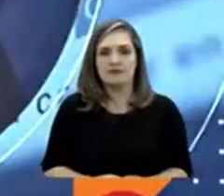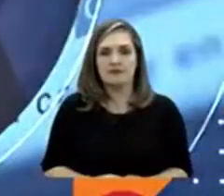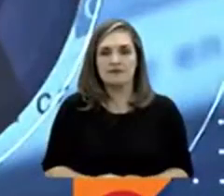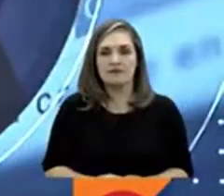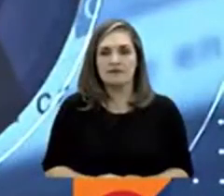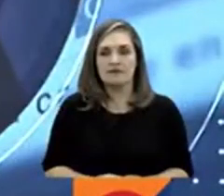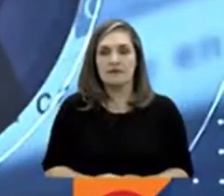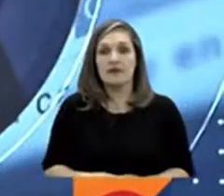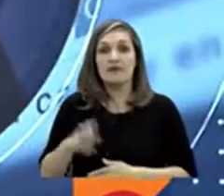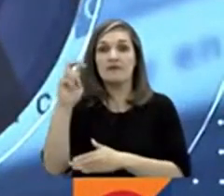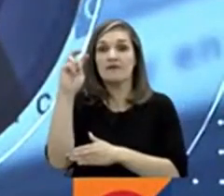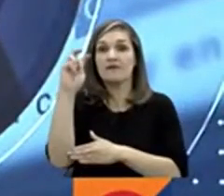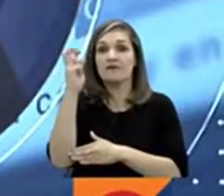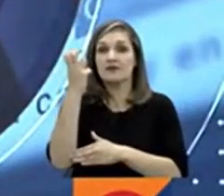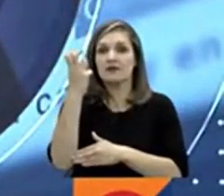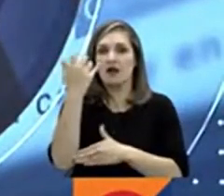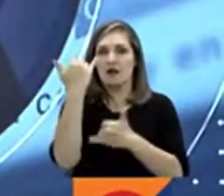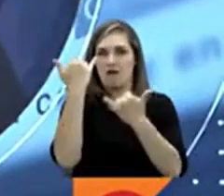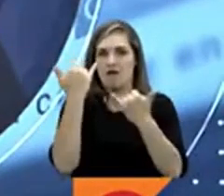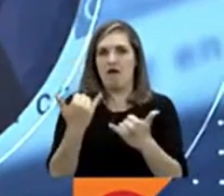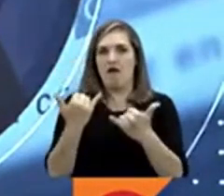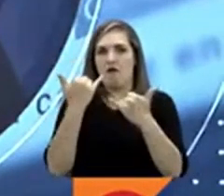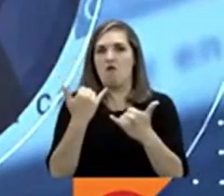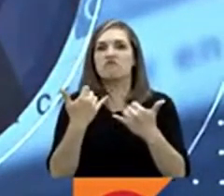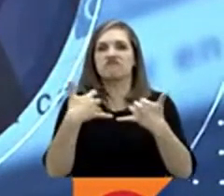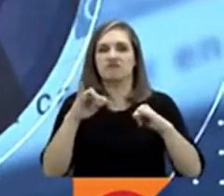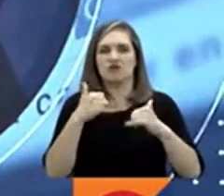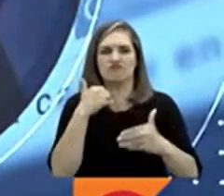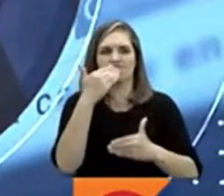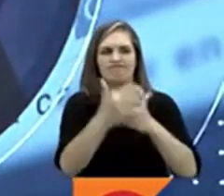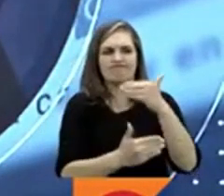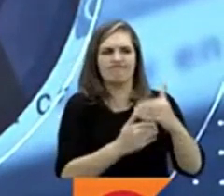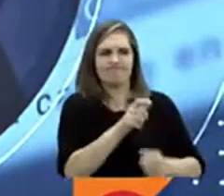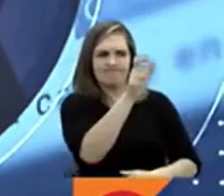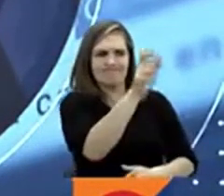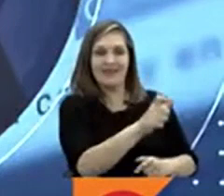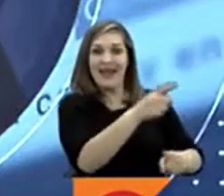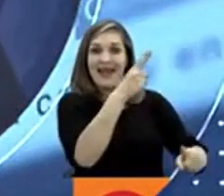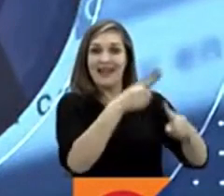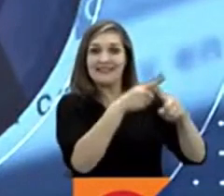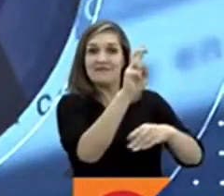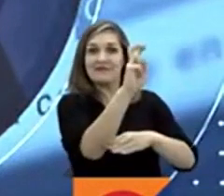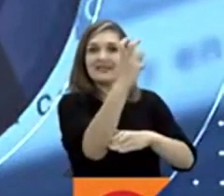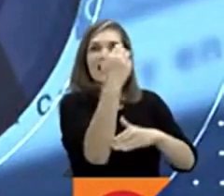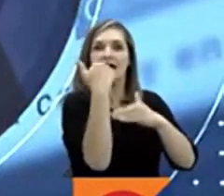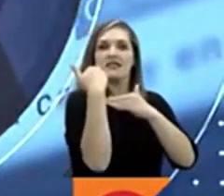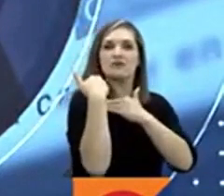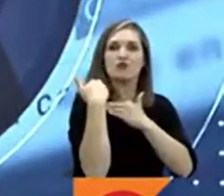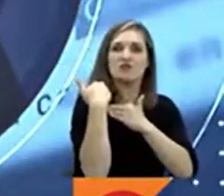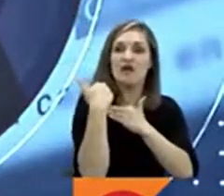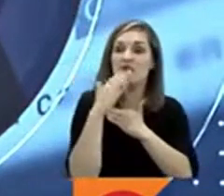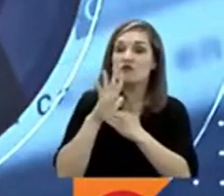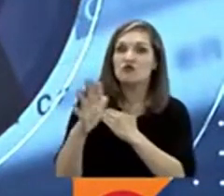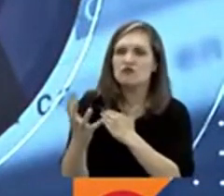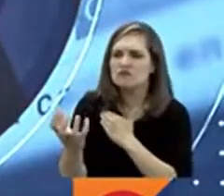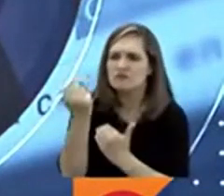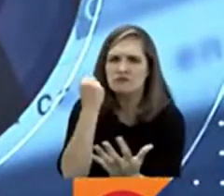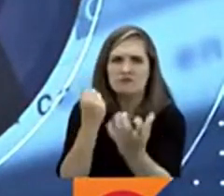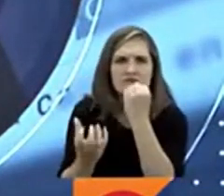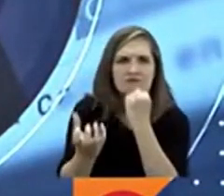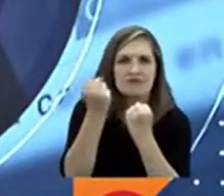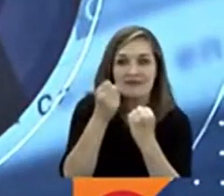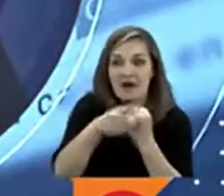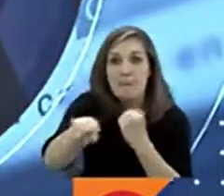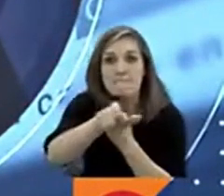La fiscalía imputó cargos en contra de la exfiscal de extinción de dominio, Catalina Noguera, quien supuestamente cobraba millonarias